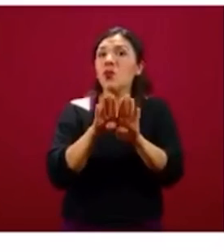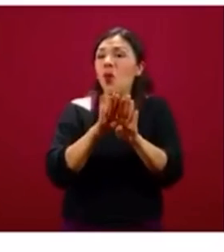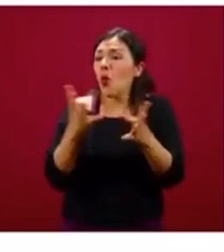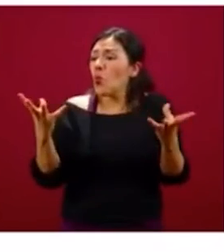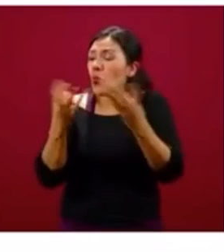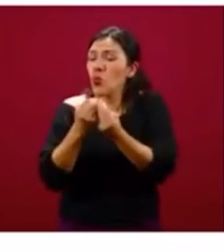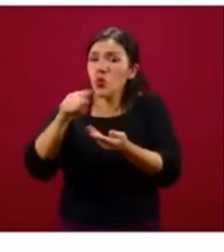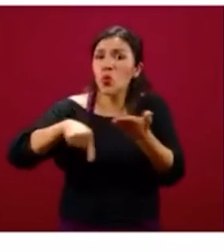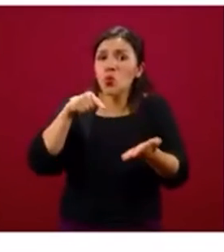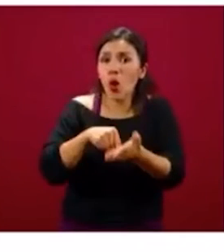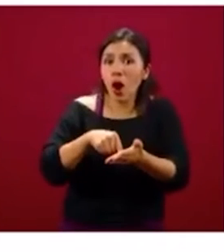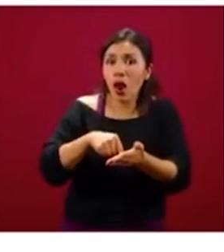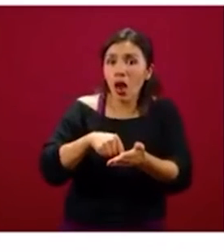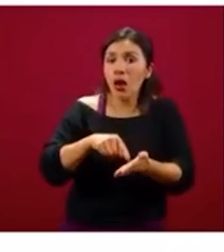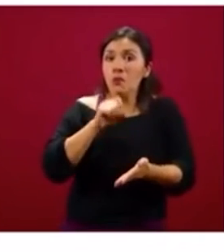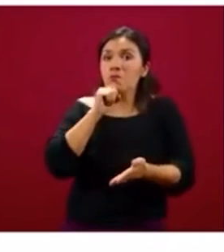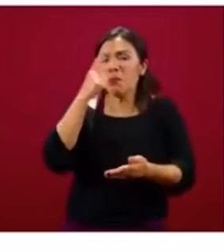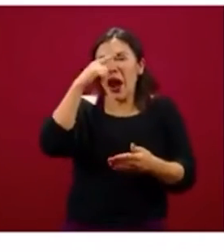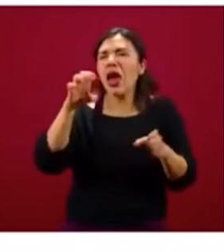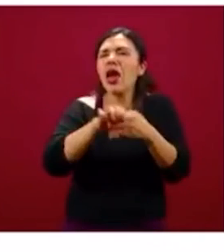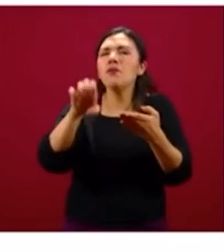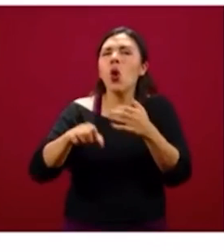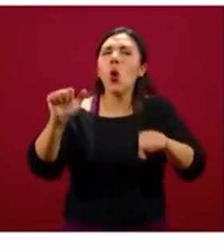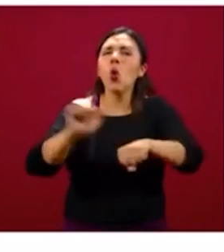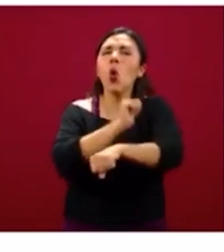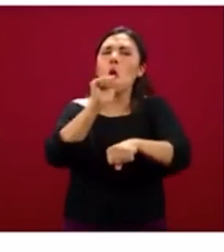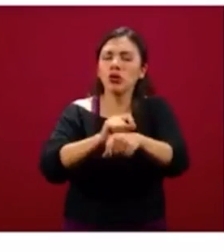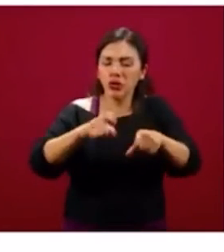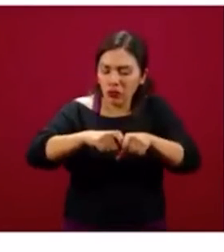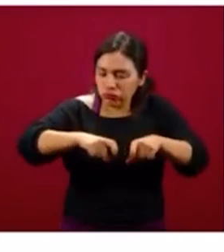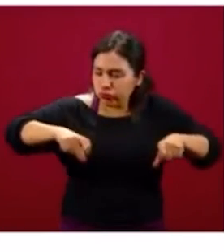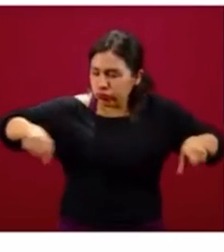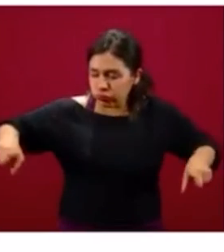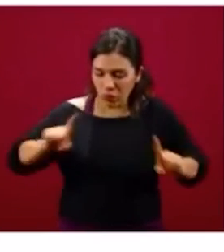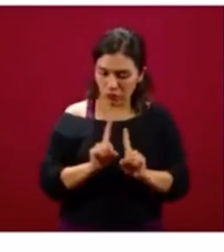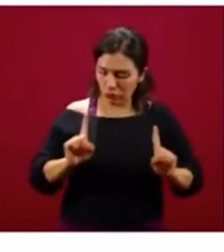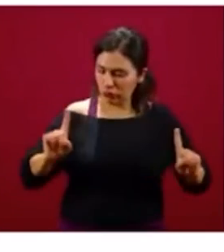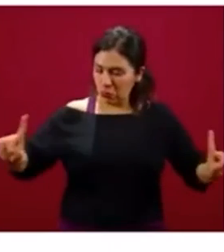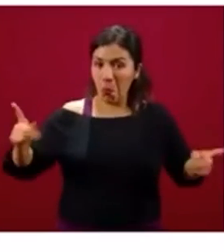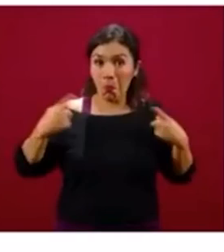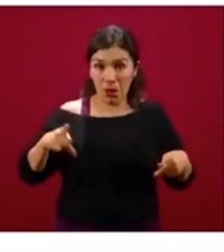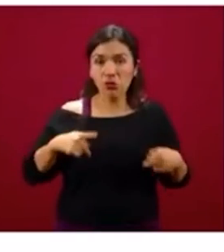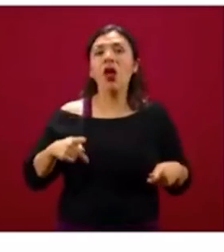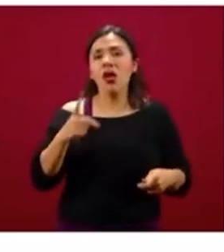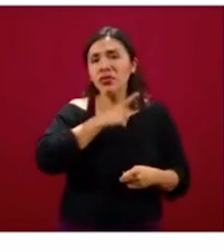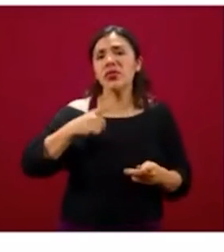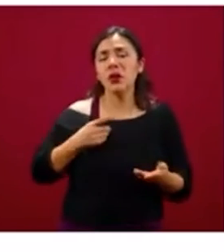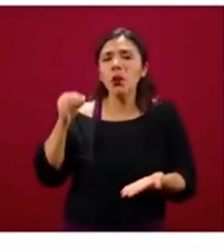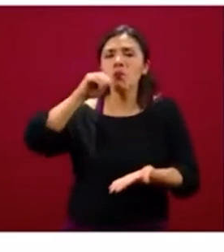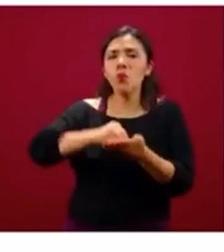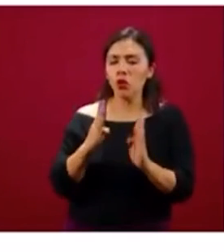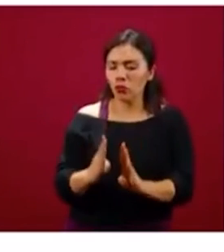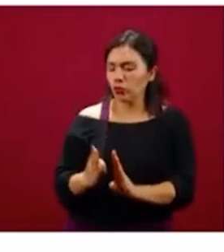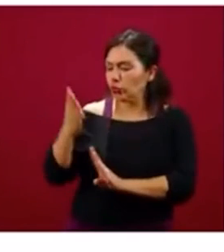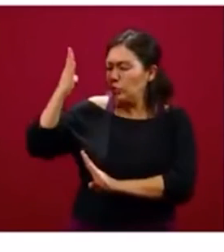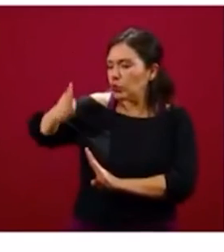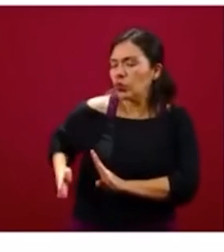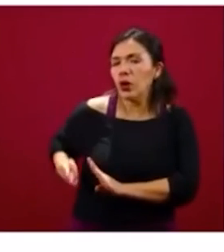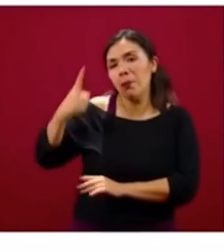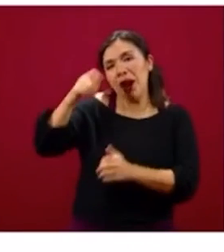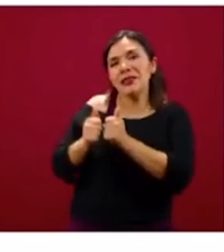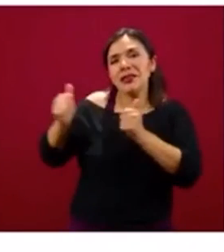que en una línea de armado de coches puede haber un panel de acrílico entre trabajadores